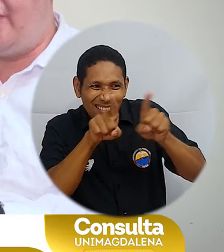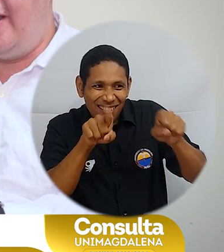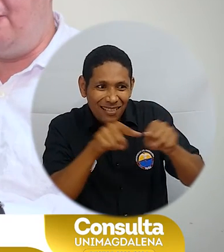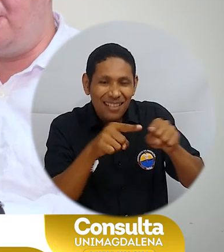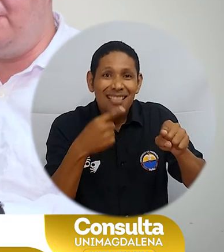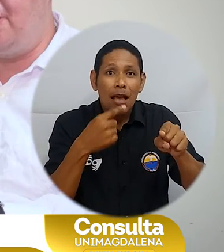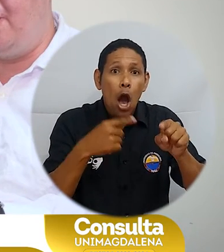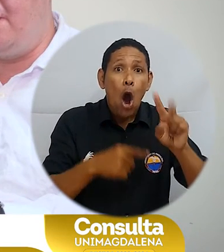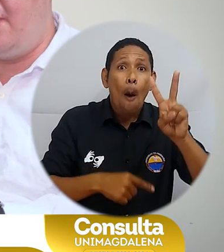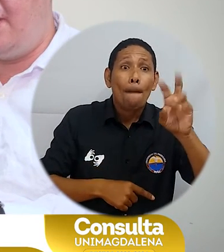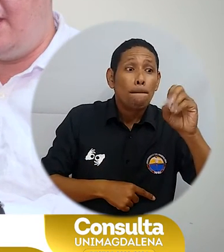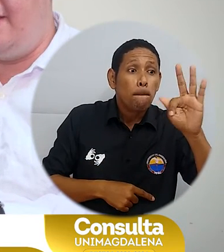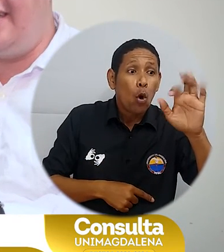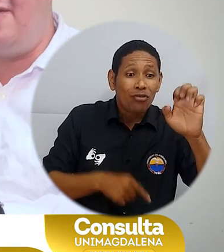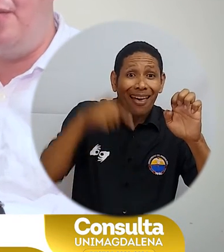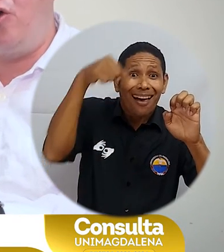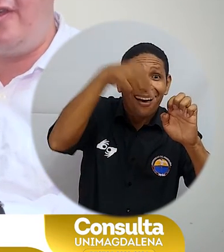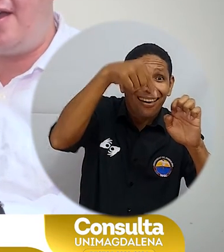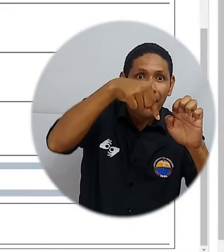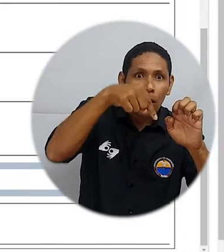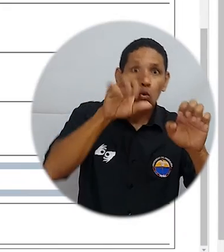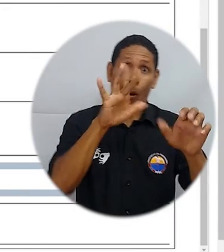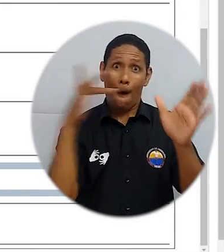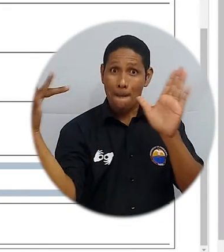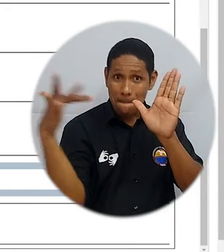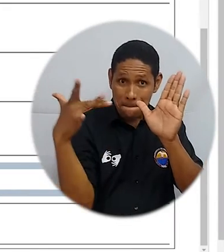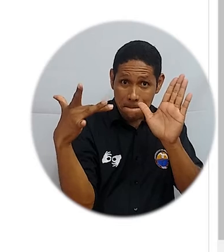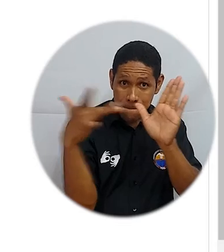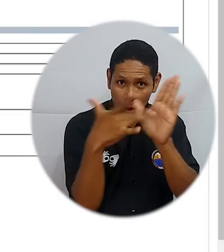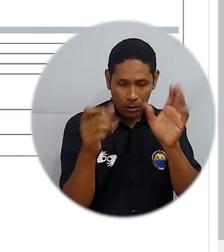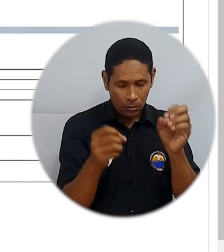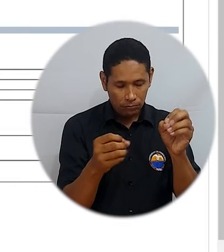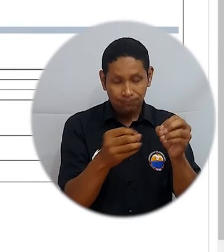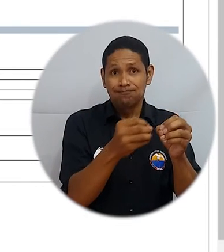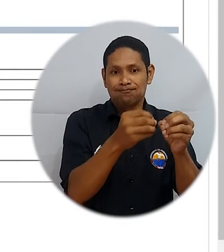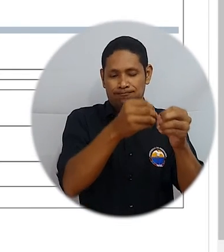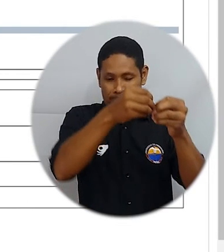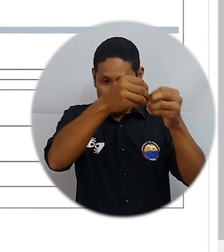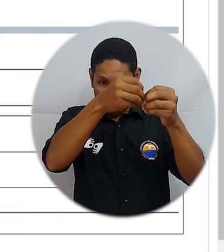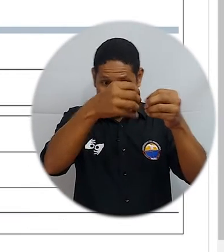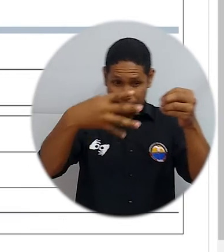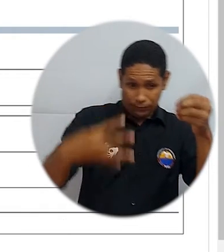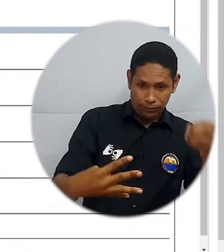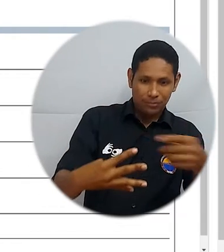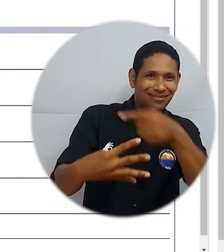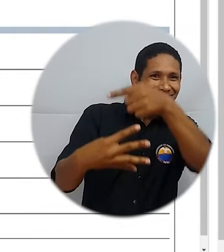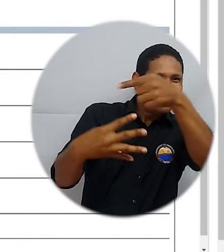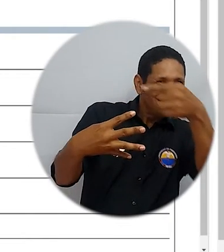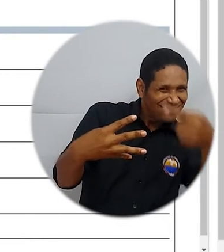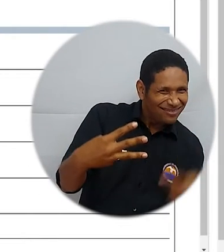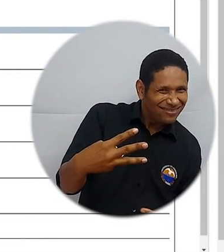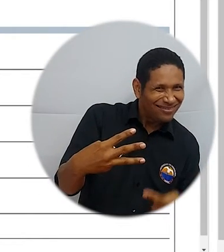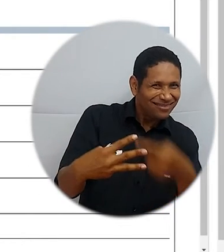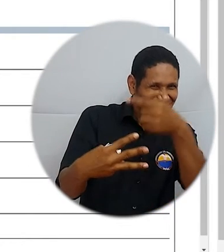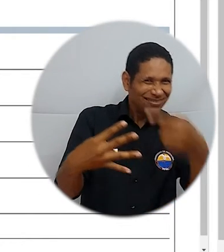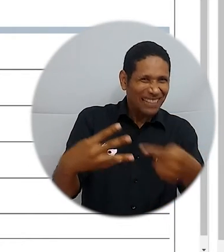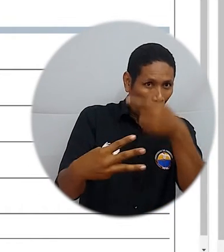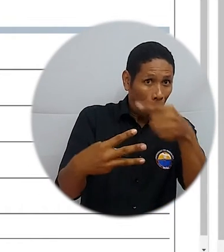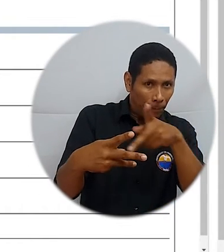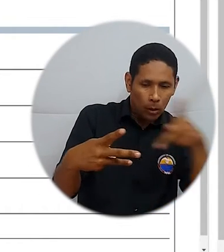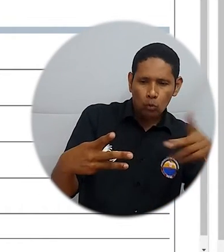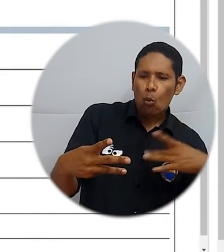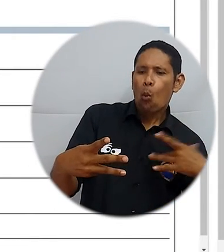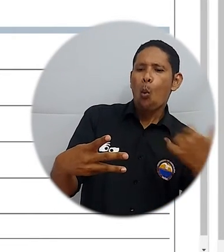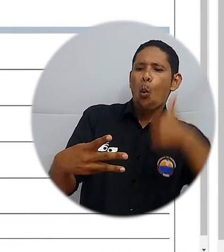Encontraremos un botón que dice vote aquí hacemos clic en este y este nos desplegará los